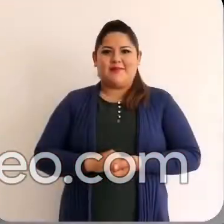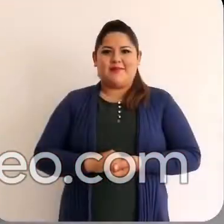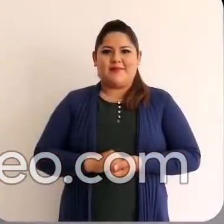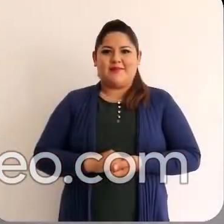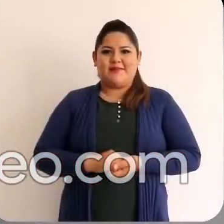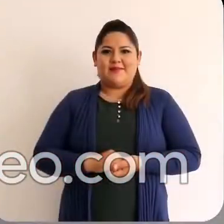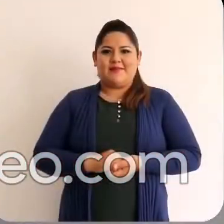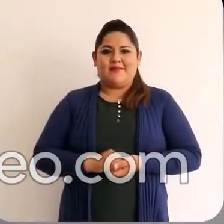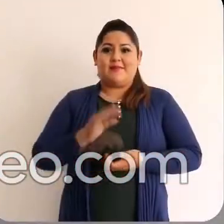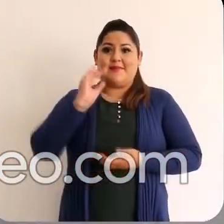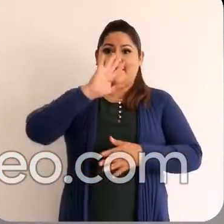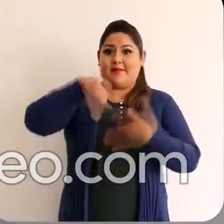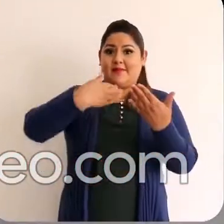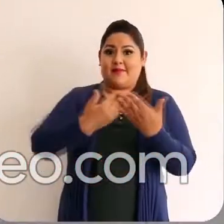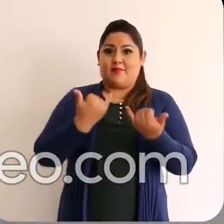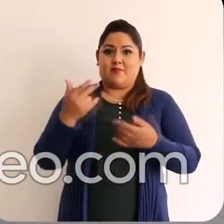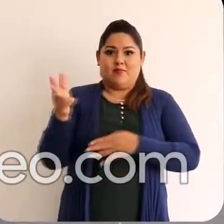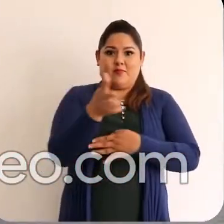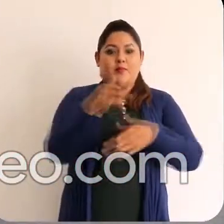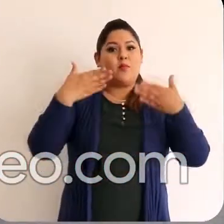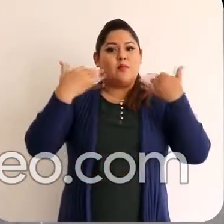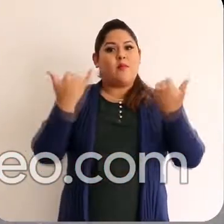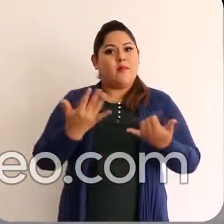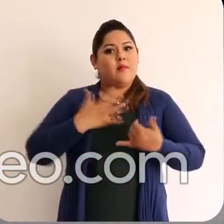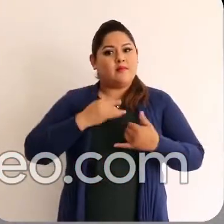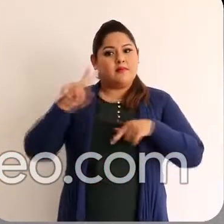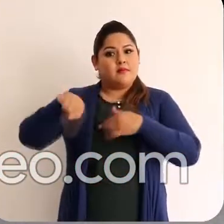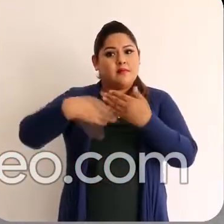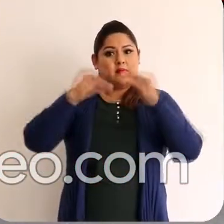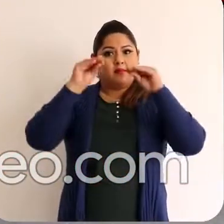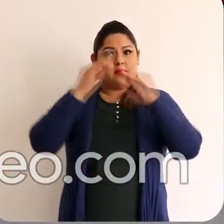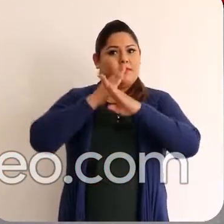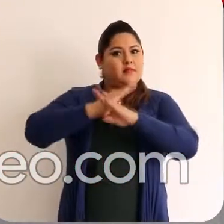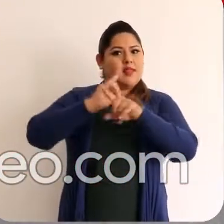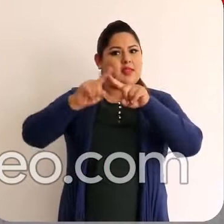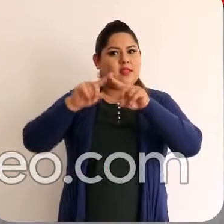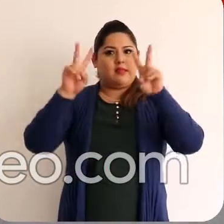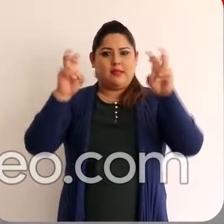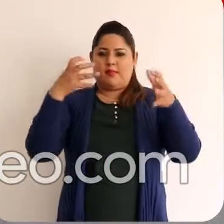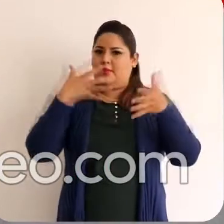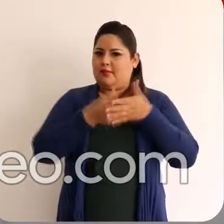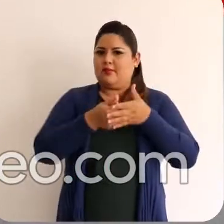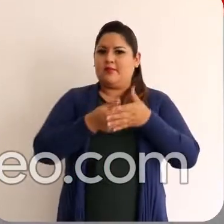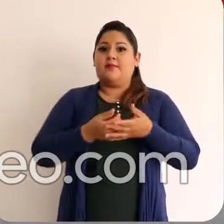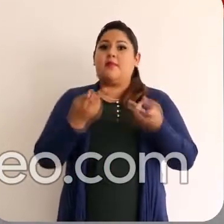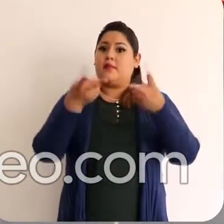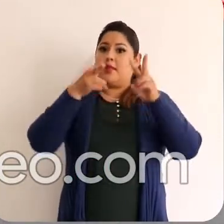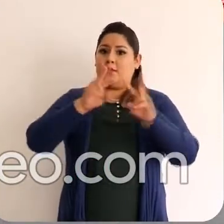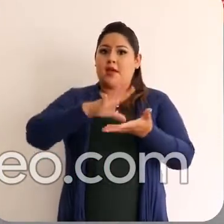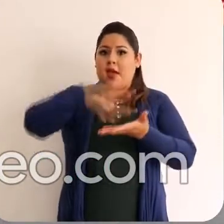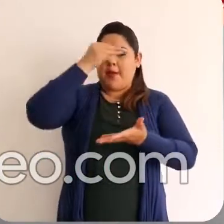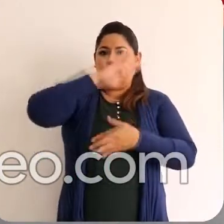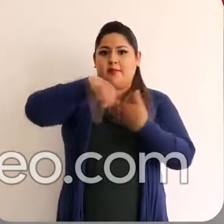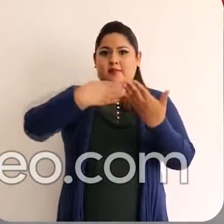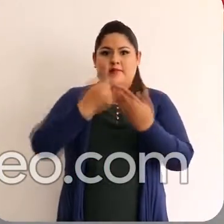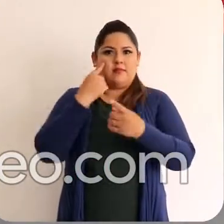Hola a todos, somos los bomberos de Guayaquil y estamos aquí para enseñarles a prevenir diferentes tipos de accidentes Además, aprenderemos a estar preparados para